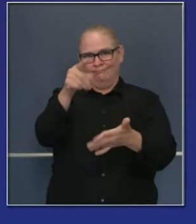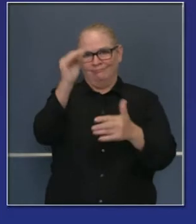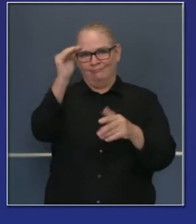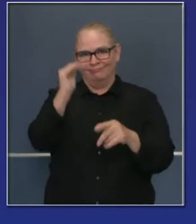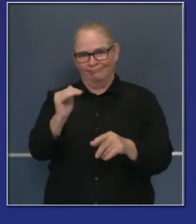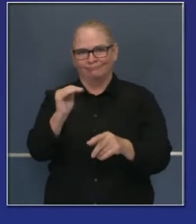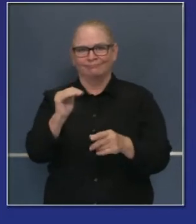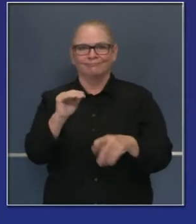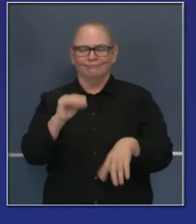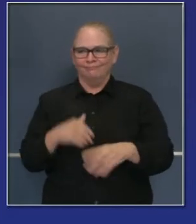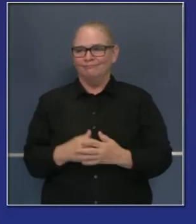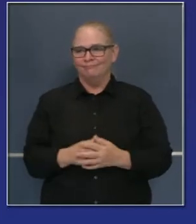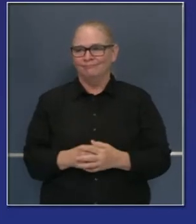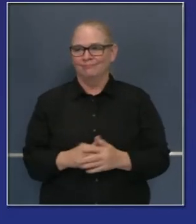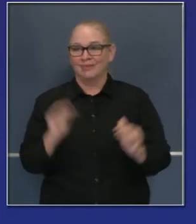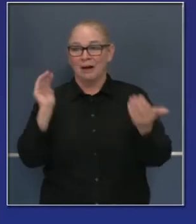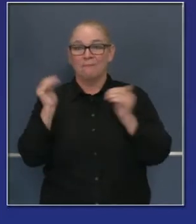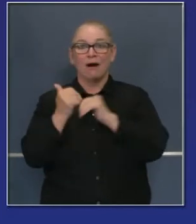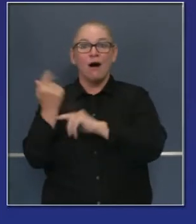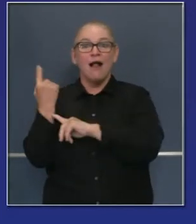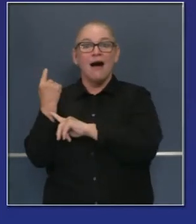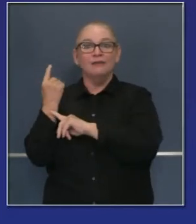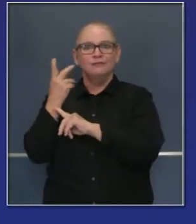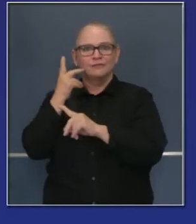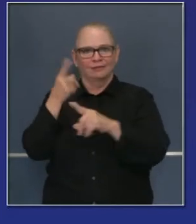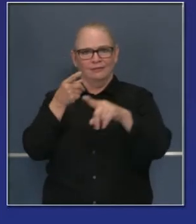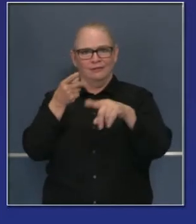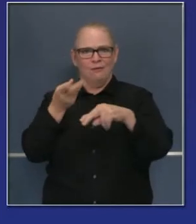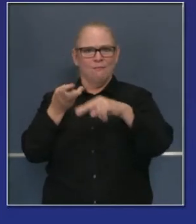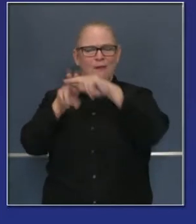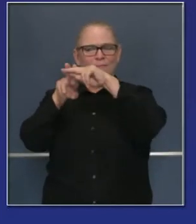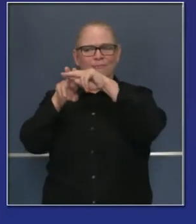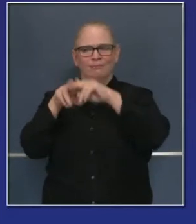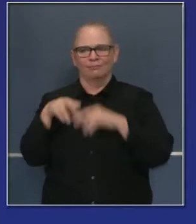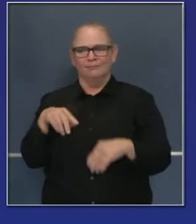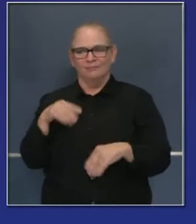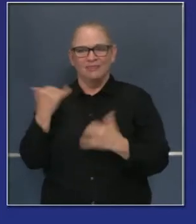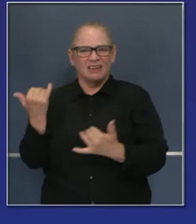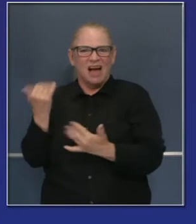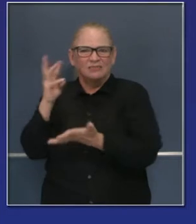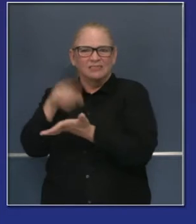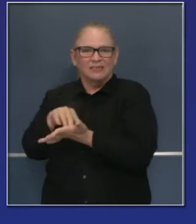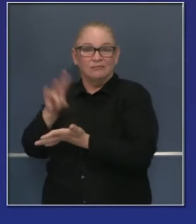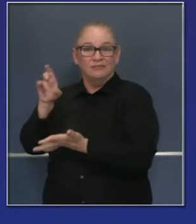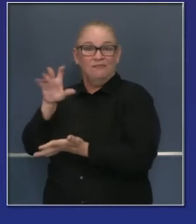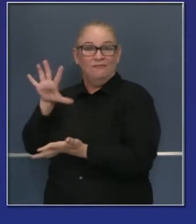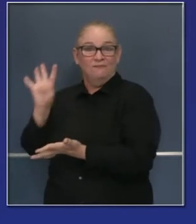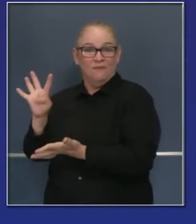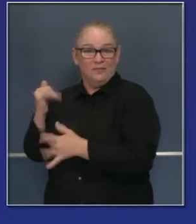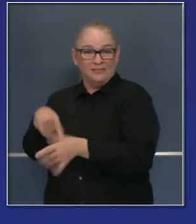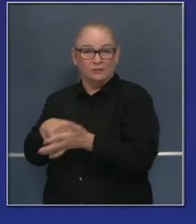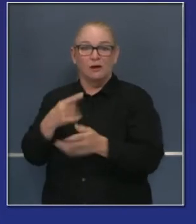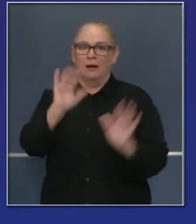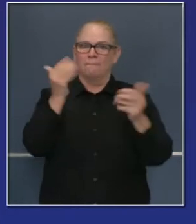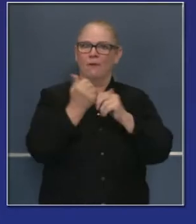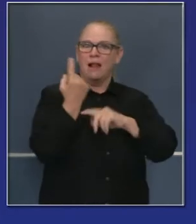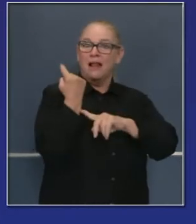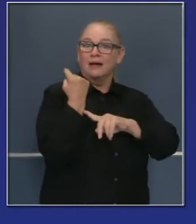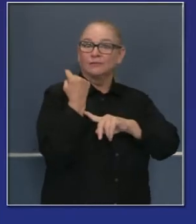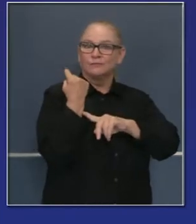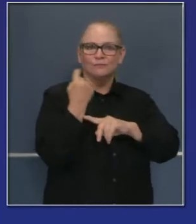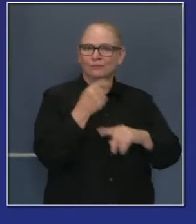estábamos el año pasado. En vez de más de 6,700 incendios forestales de este año, el año pasado eran 4,000.